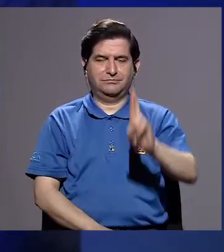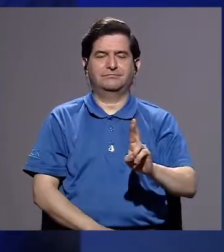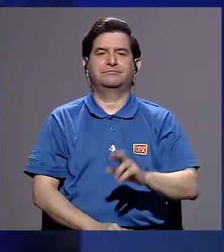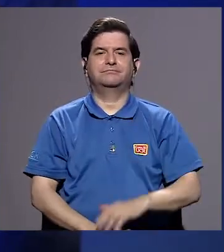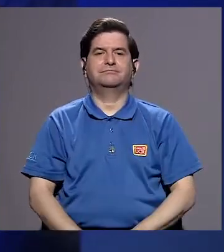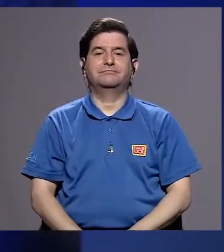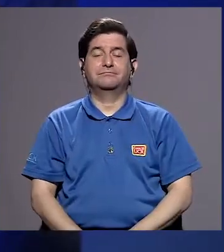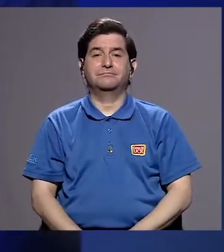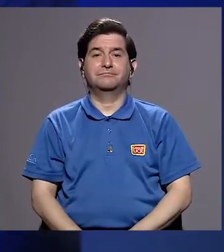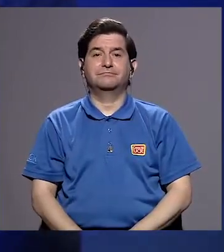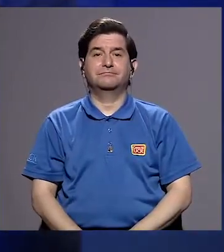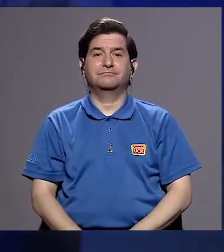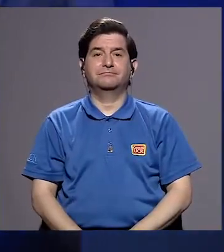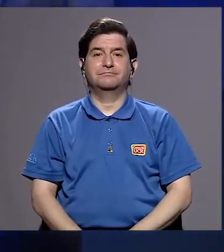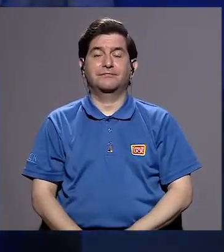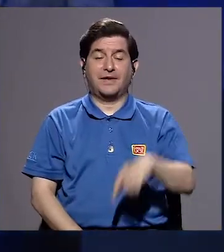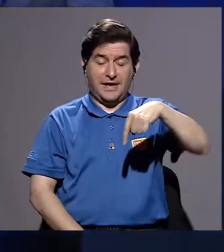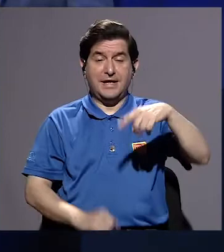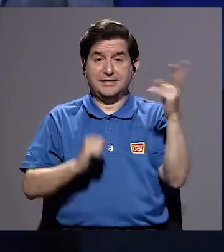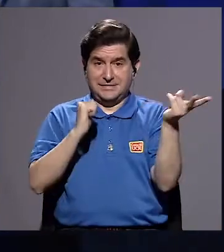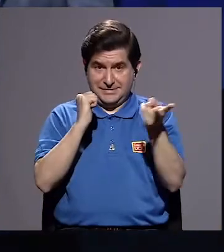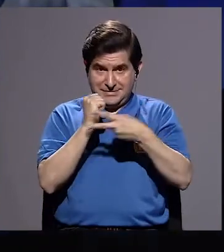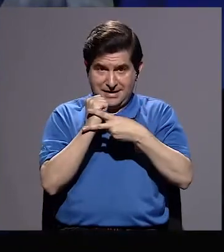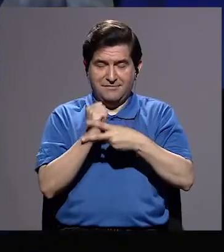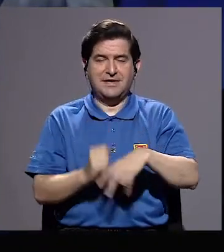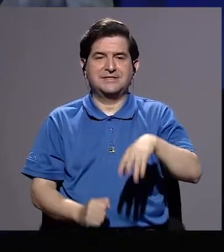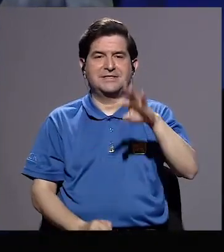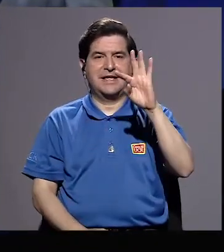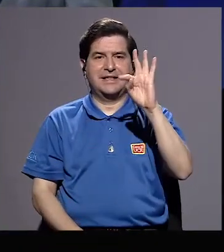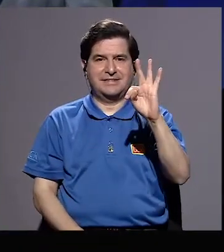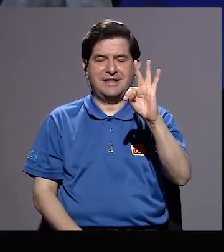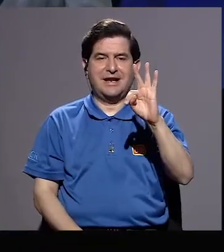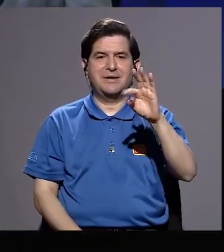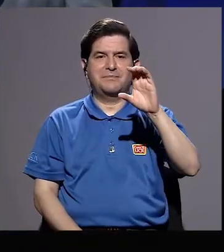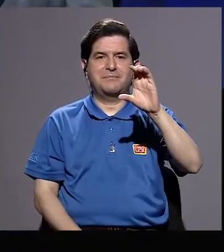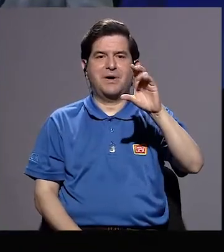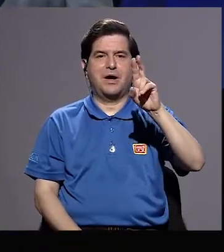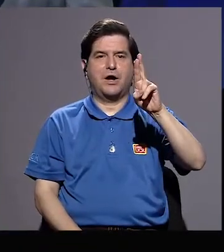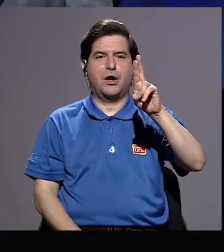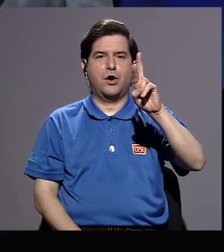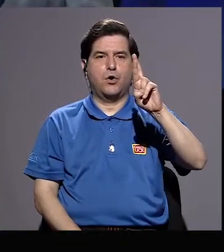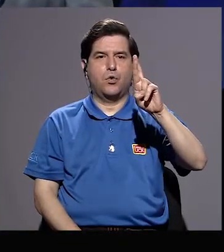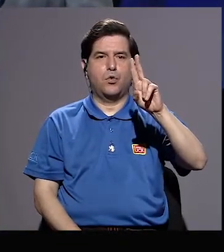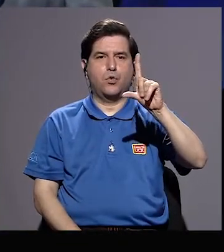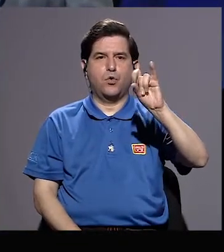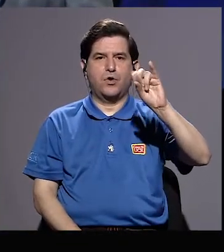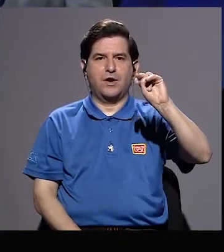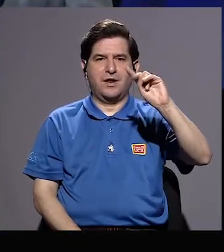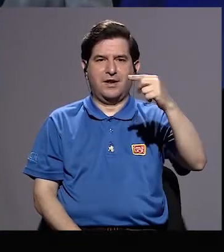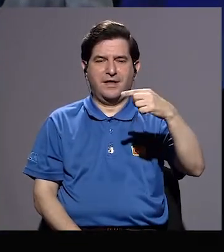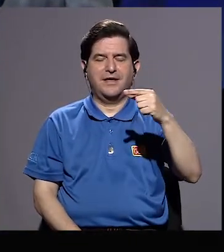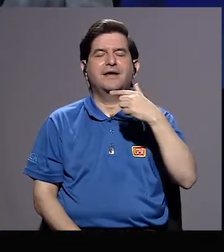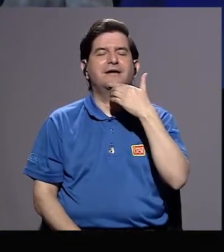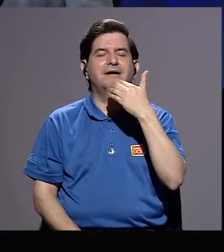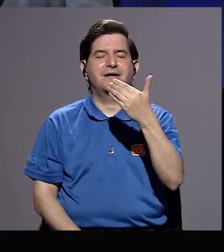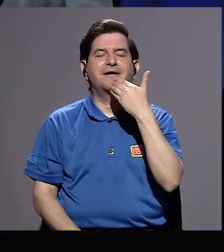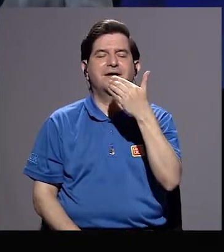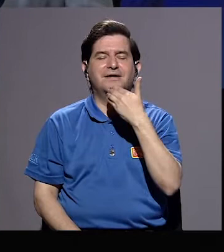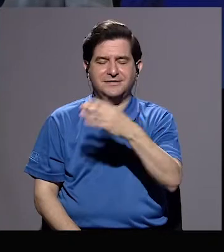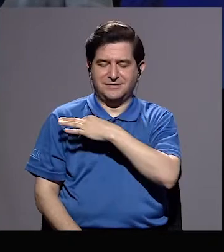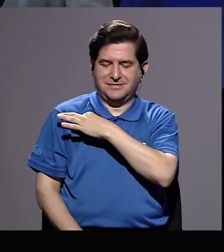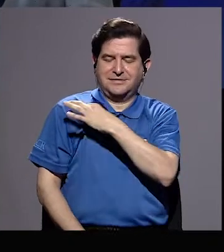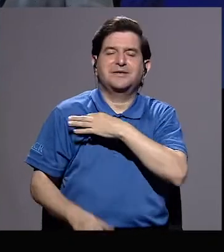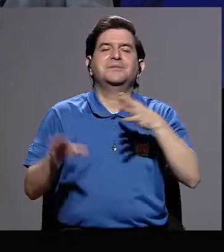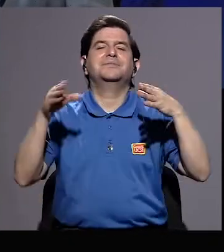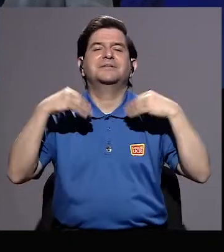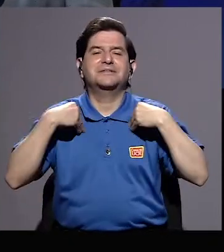Costa Rica. Nos encontramos en esta oportunidad con doña Thelma Curlin. Bienvenida, doña Thelma. Muchísimas gracias por aceptar nuestra